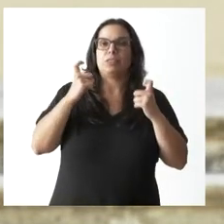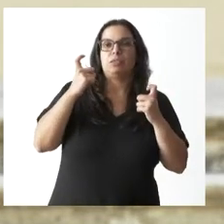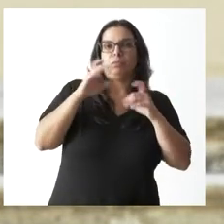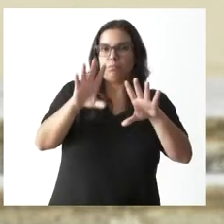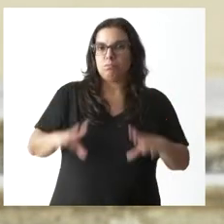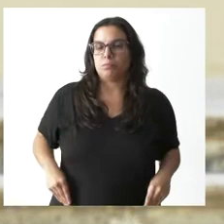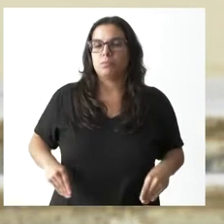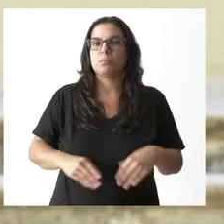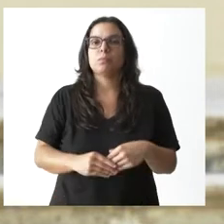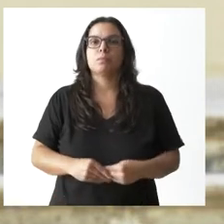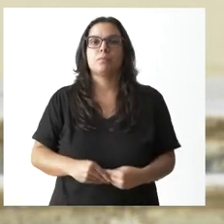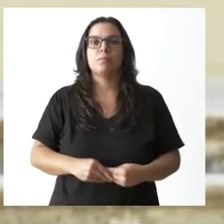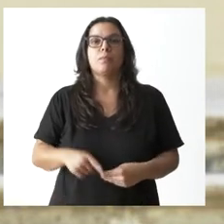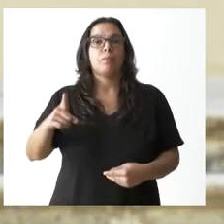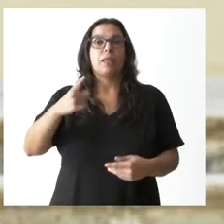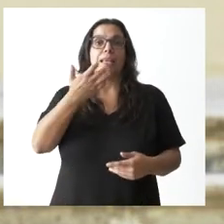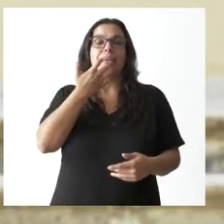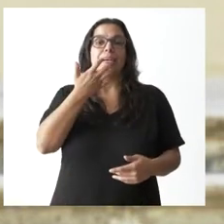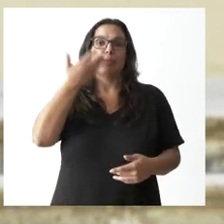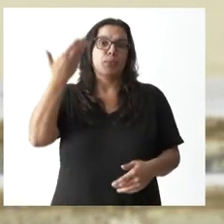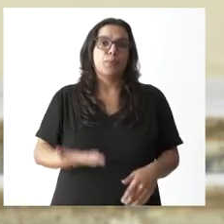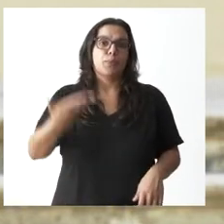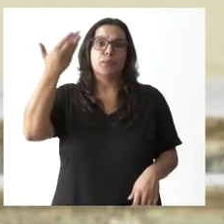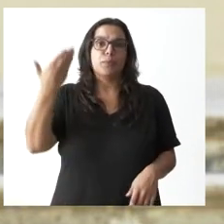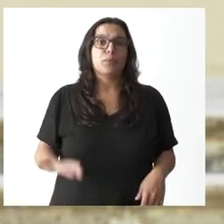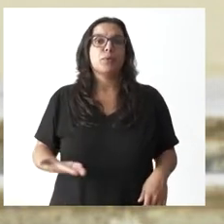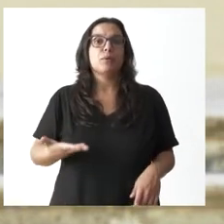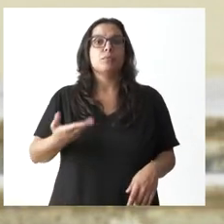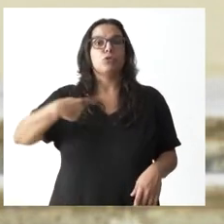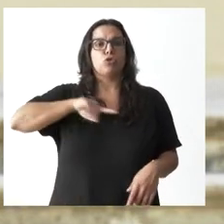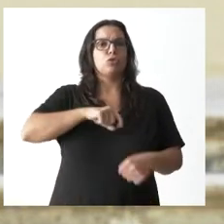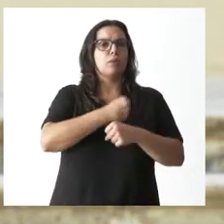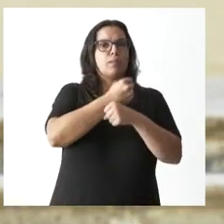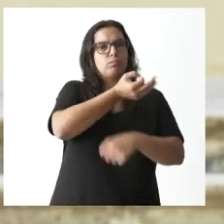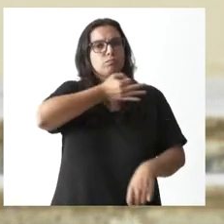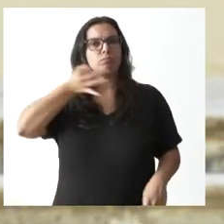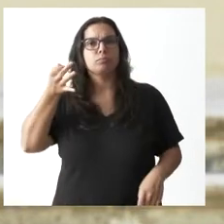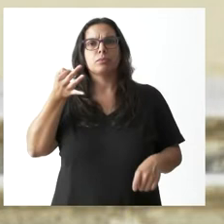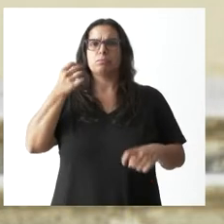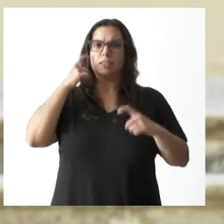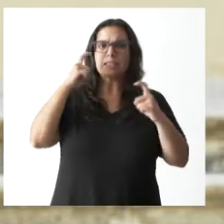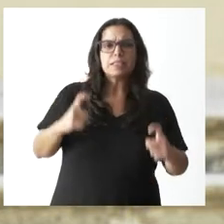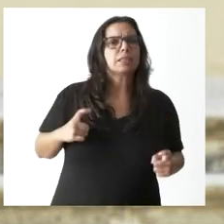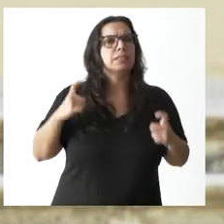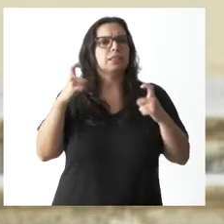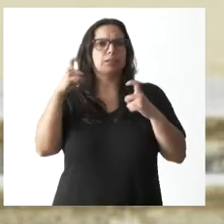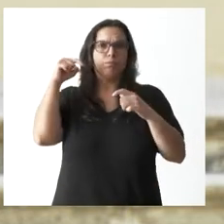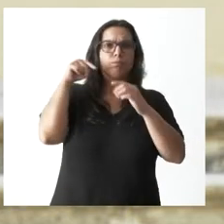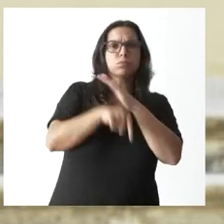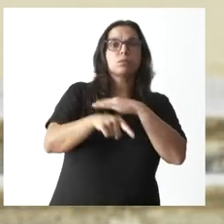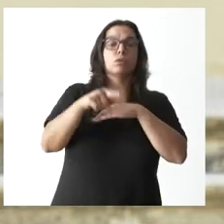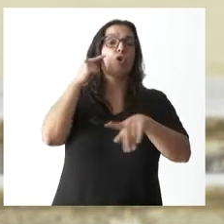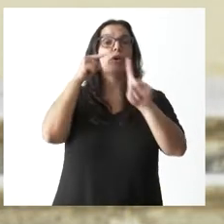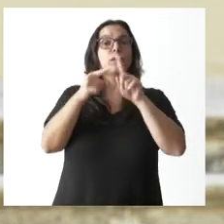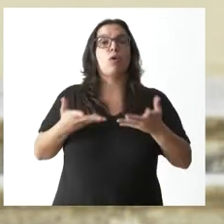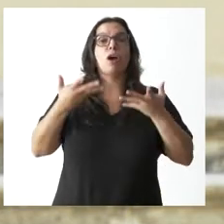yo creo que esto es un ejemplo muy importante de que estamos trabajando con eficacia, con intensidad para ayudar a